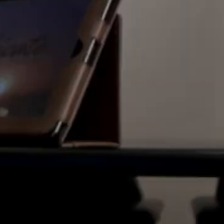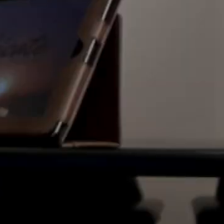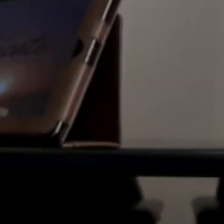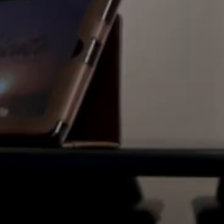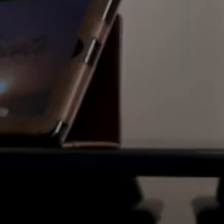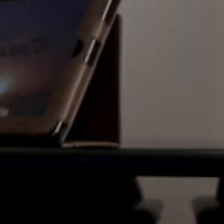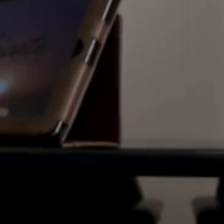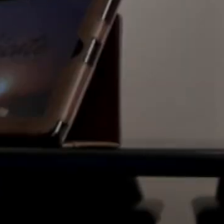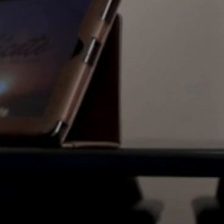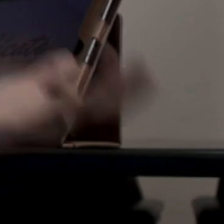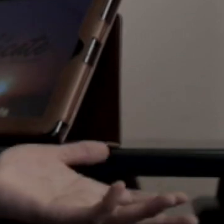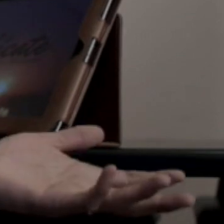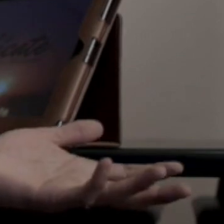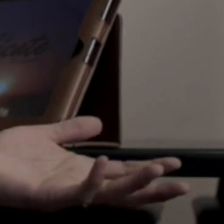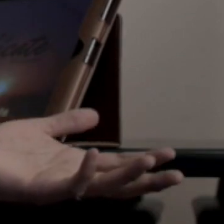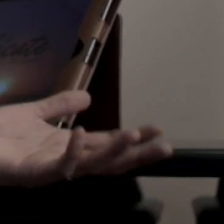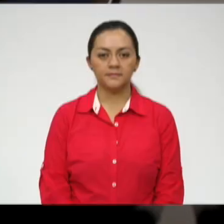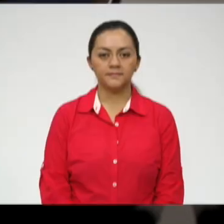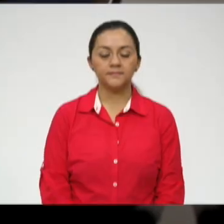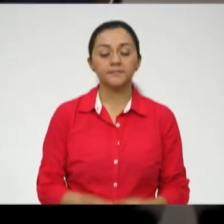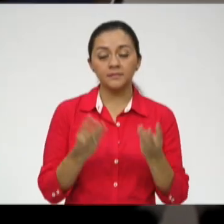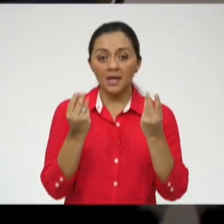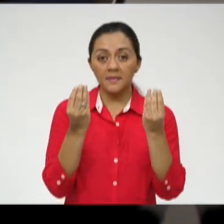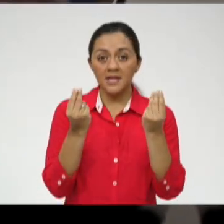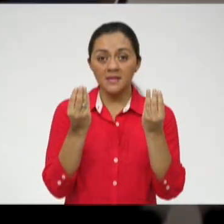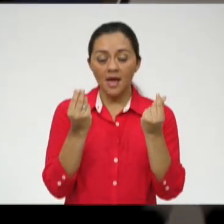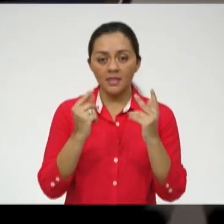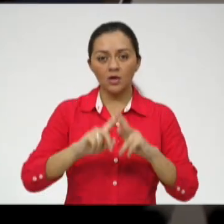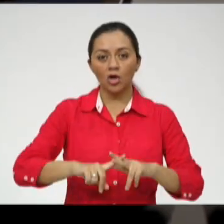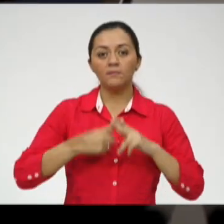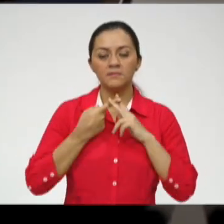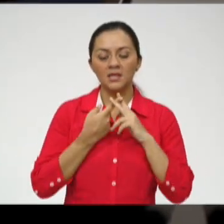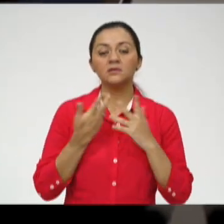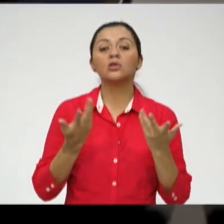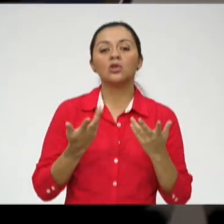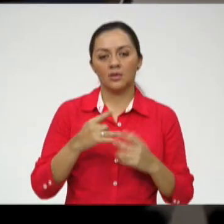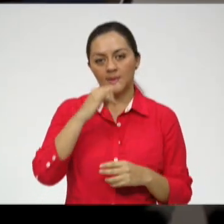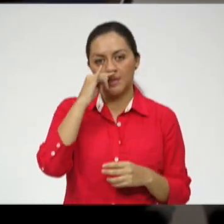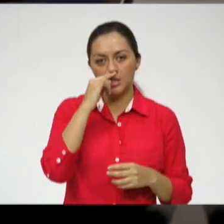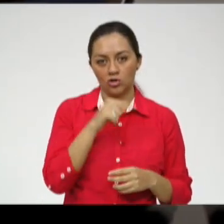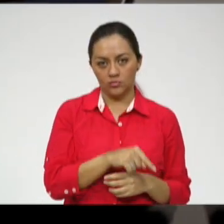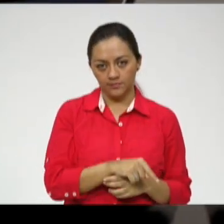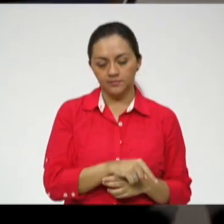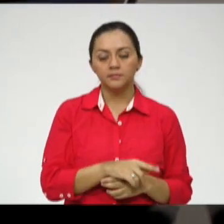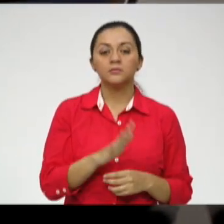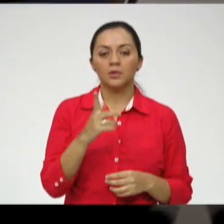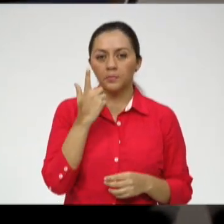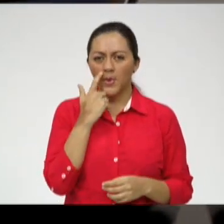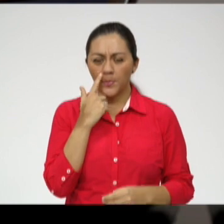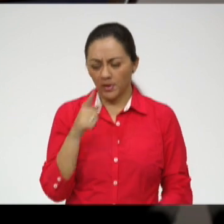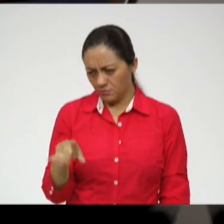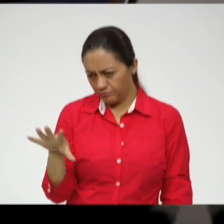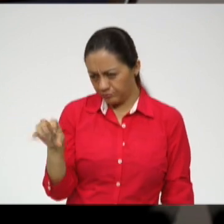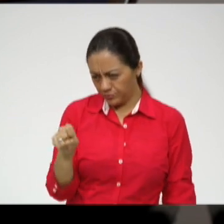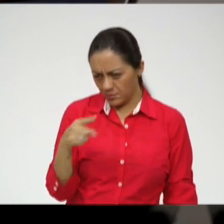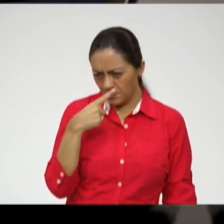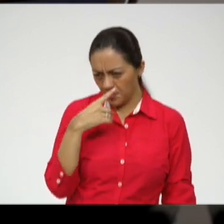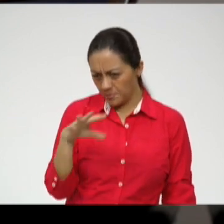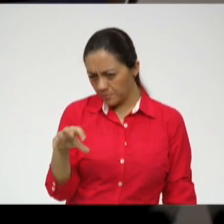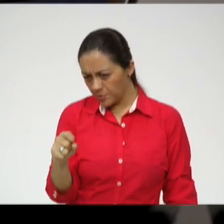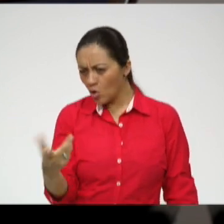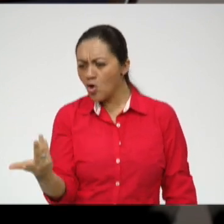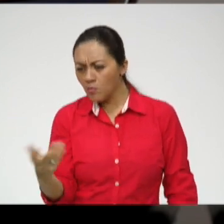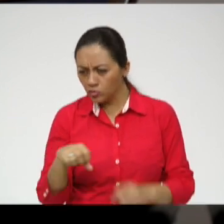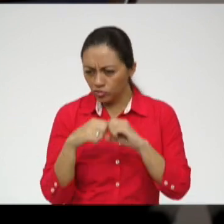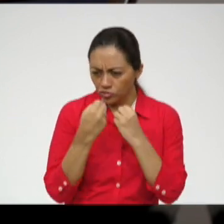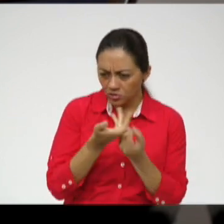El talento se empieza a descubrir desde niño, es decir, casi desde la cuna. Ya los papás se van dando cuenta los niveles de